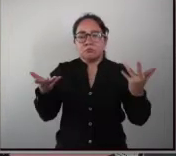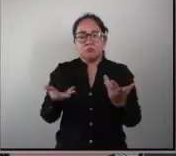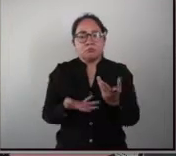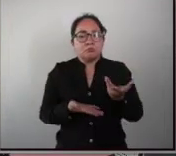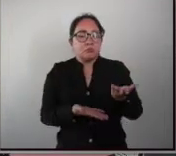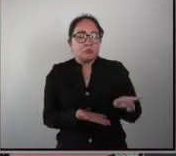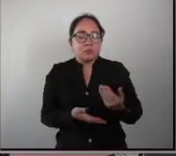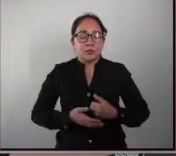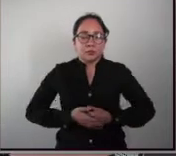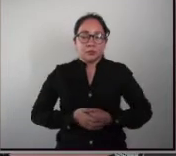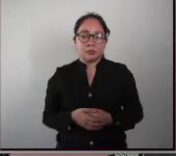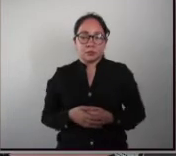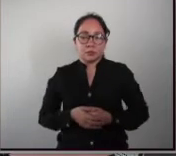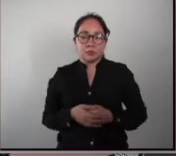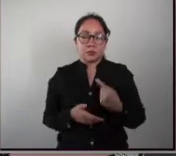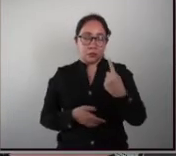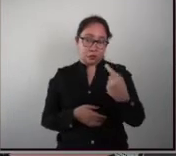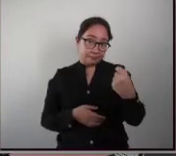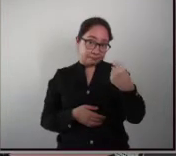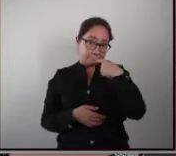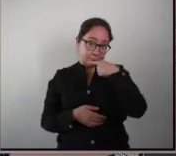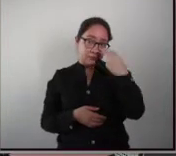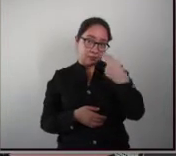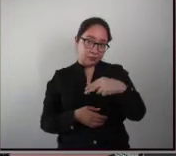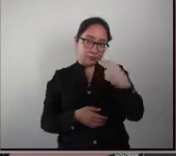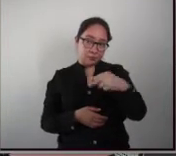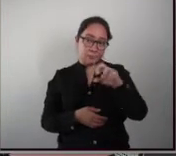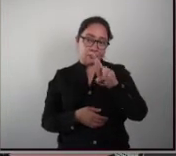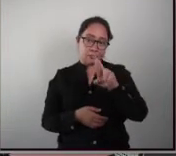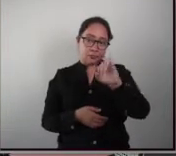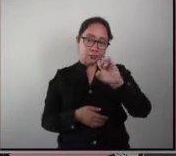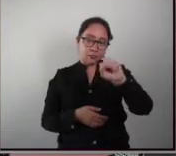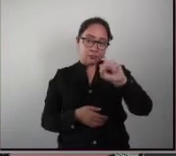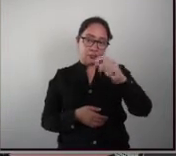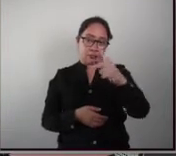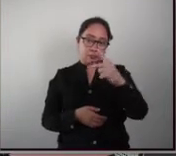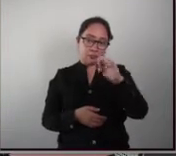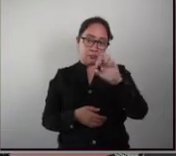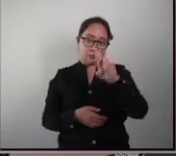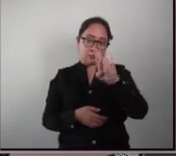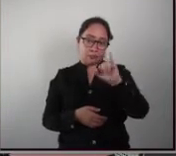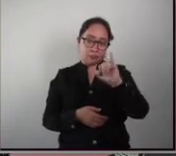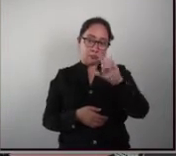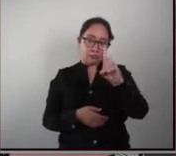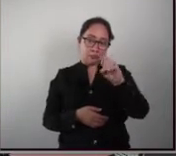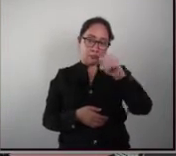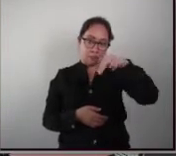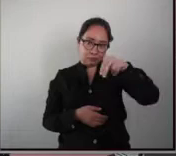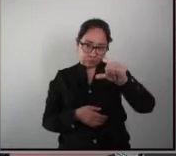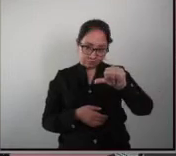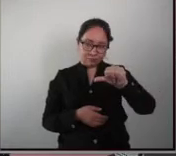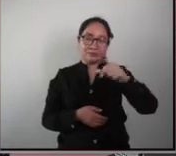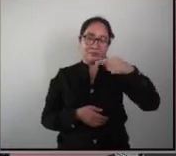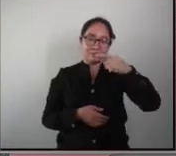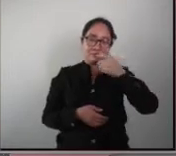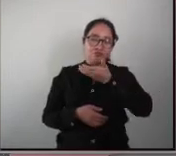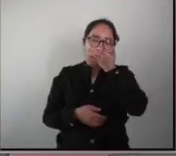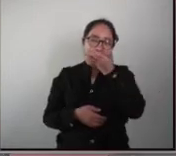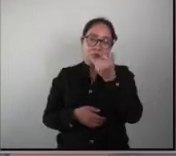es con un fármaco que se llama Risperidona que es un fármaco que generalmente se les da a los niños con autismo